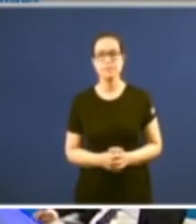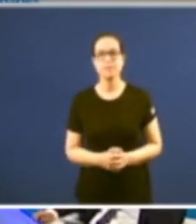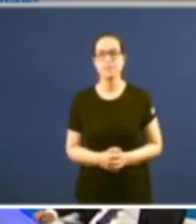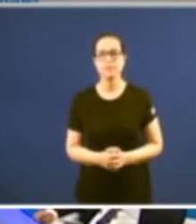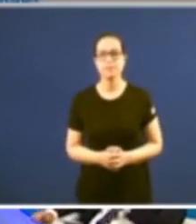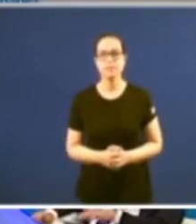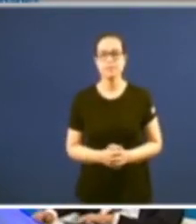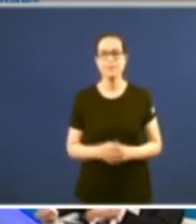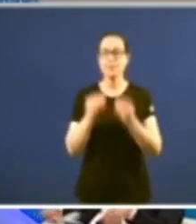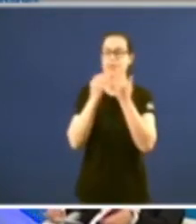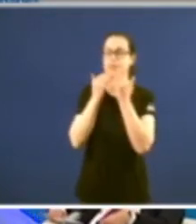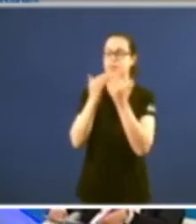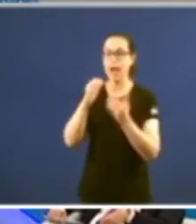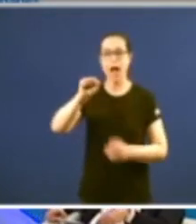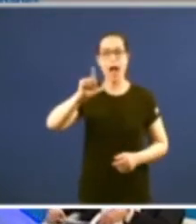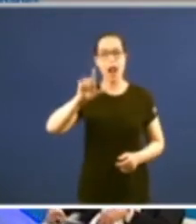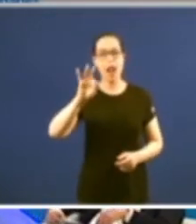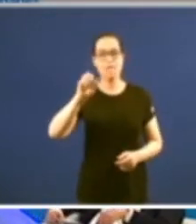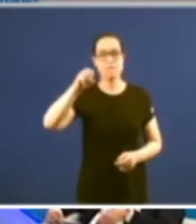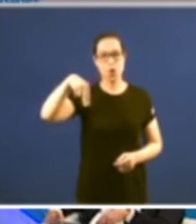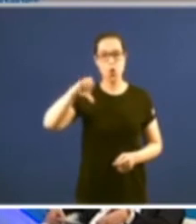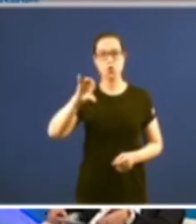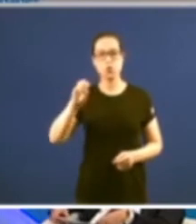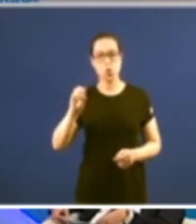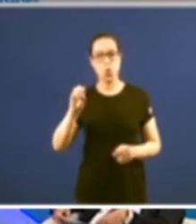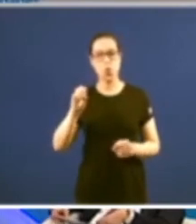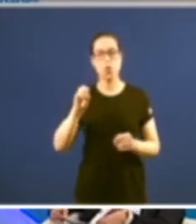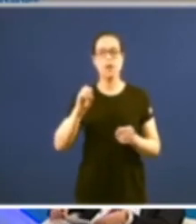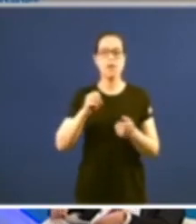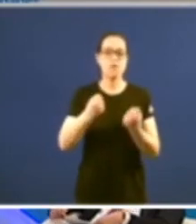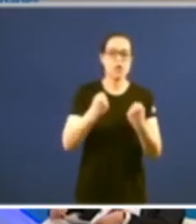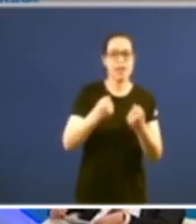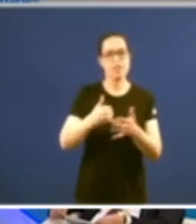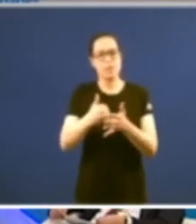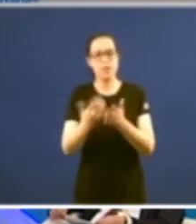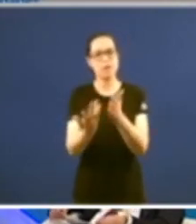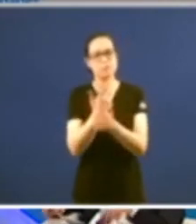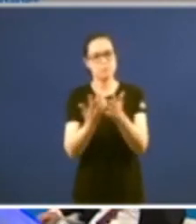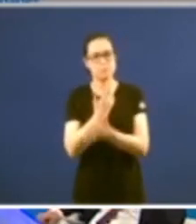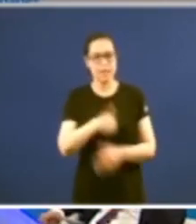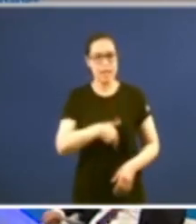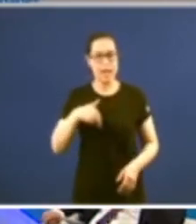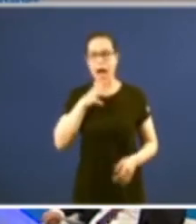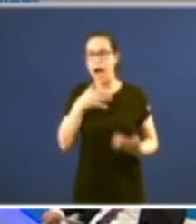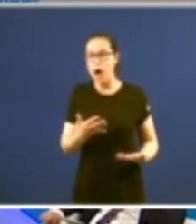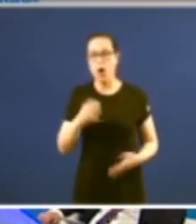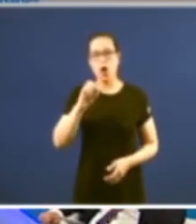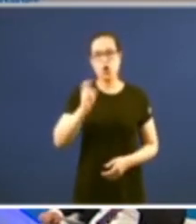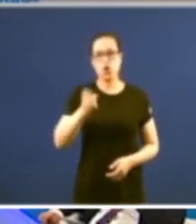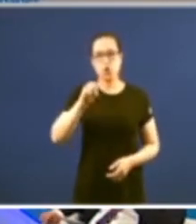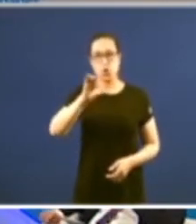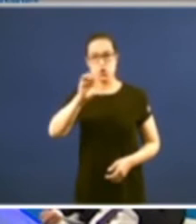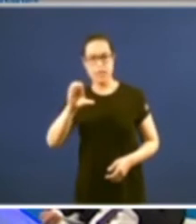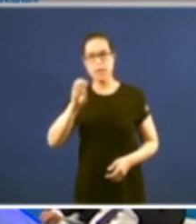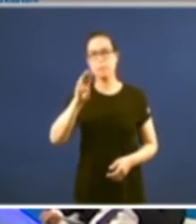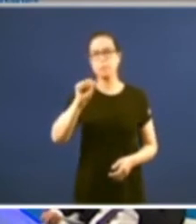Pois moitas gracias Alfonso por contar esas fortalezas e debilidades en Xeral agora é un momento de Xosé Pastoriza director de la región